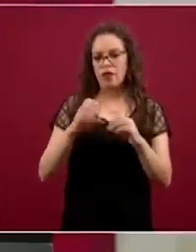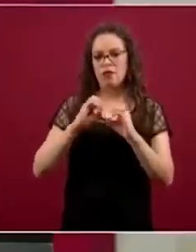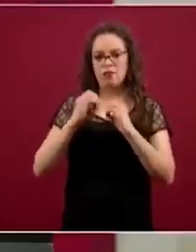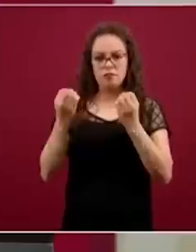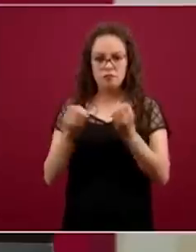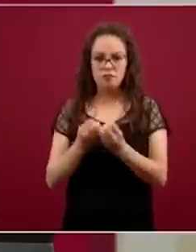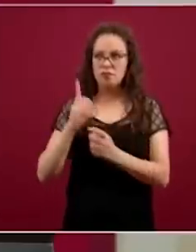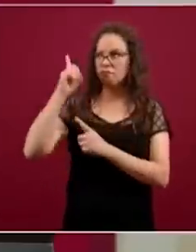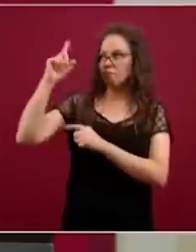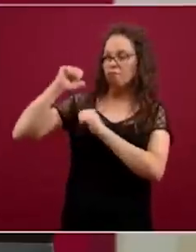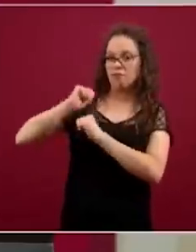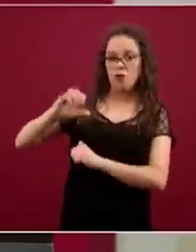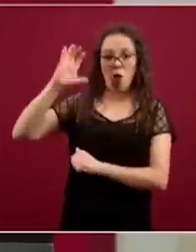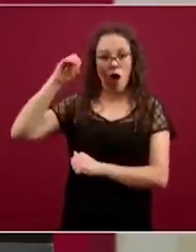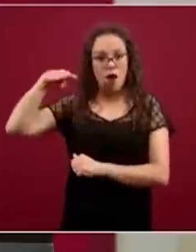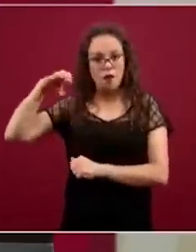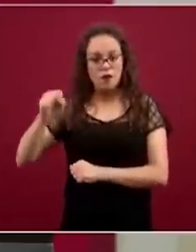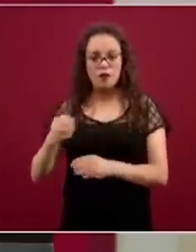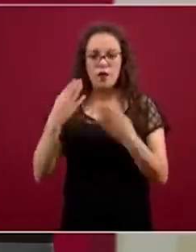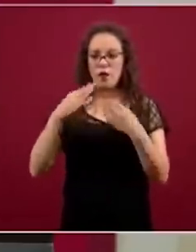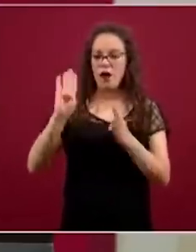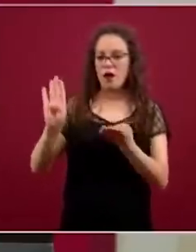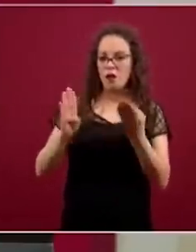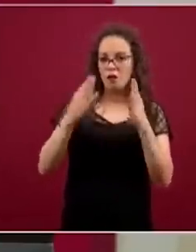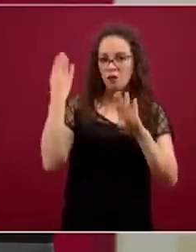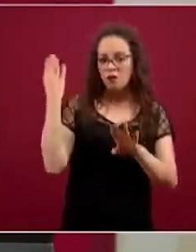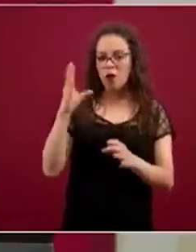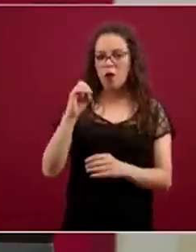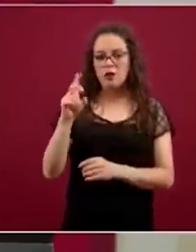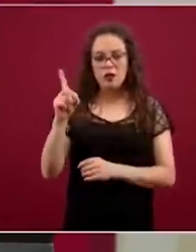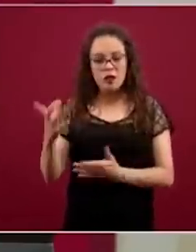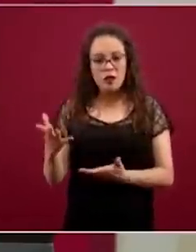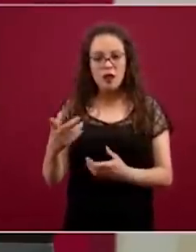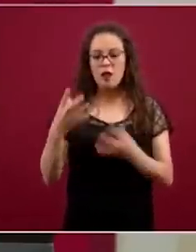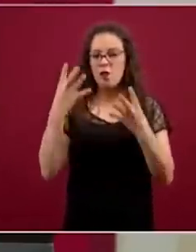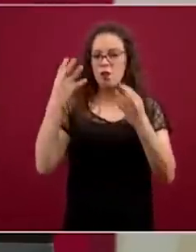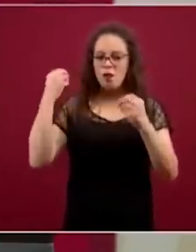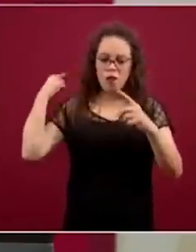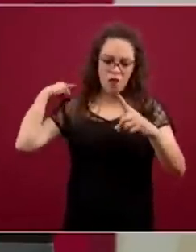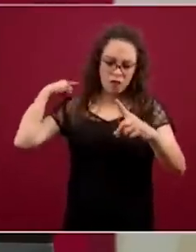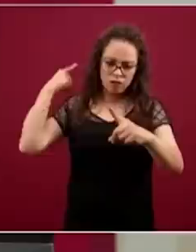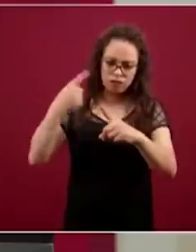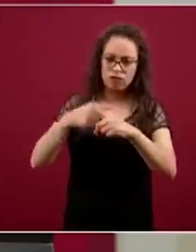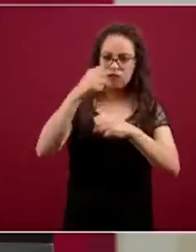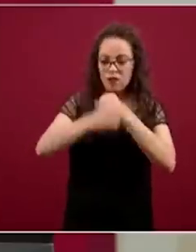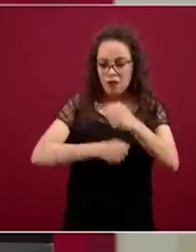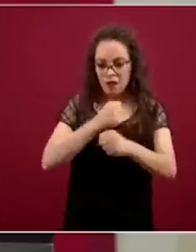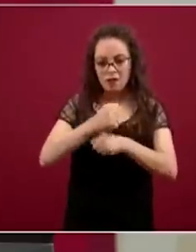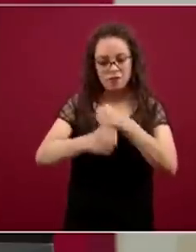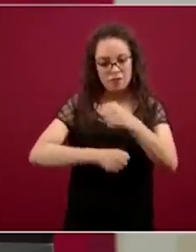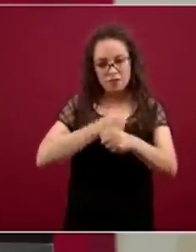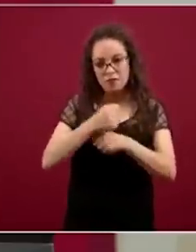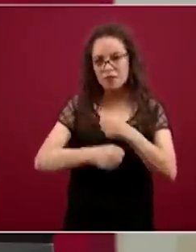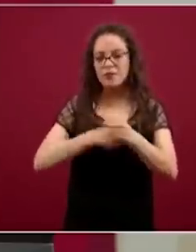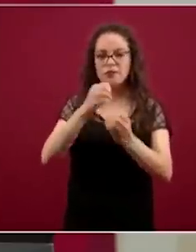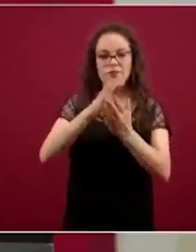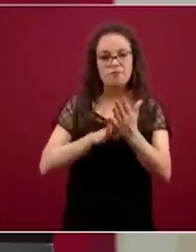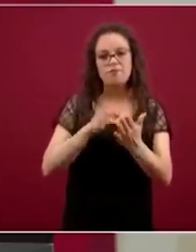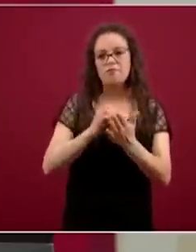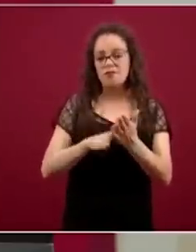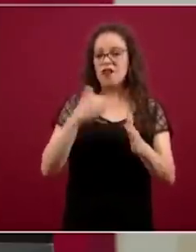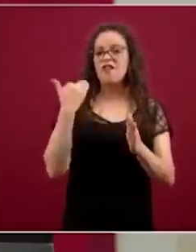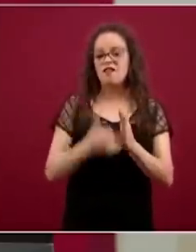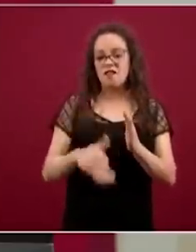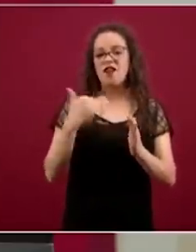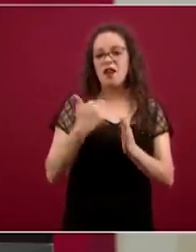OMS, el Banco Mundial, la OCDE, a lo largo de muchos años. Entonces, cuando enfrentamos esta epidemia, esta pandemia, esto